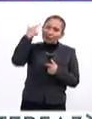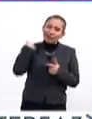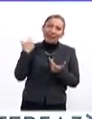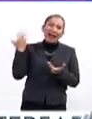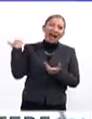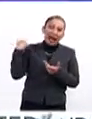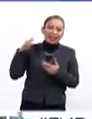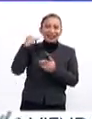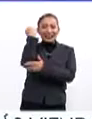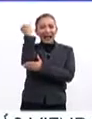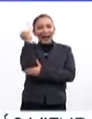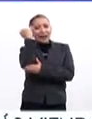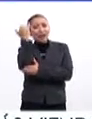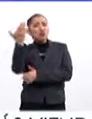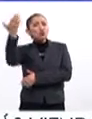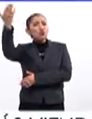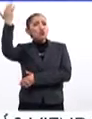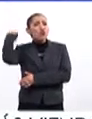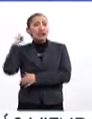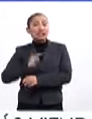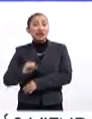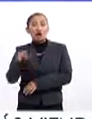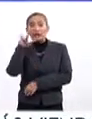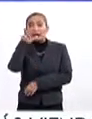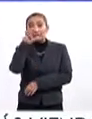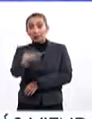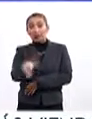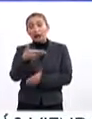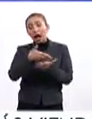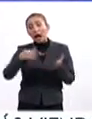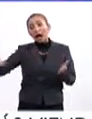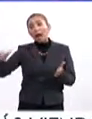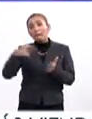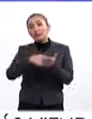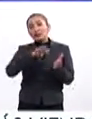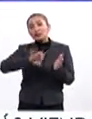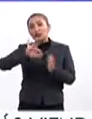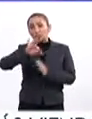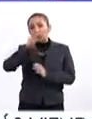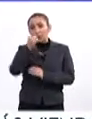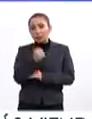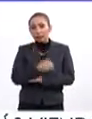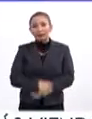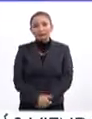el recuerdo de los jardines que existieron desde el siglo XVIII hasta 1959.